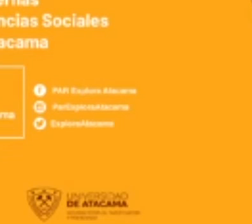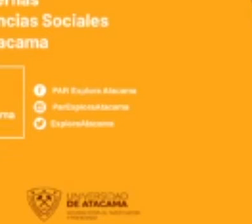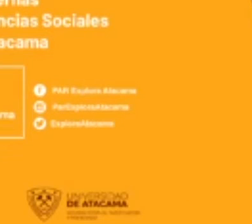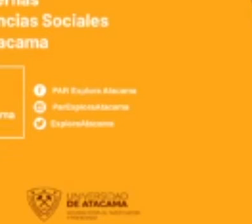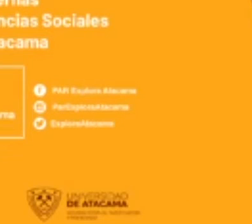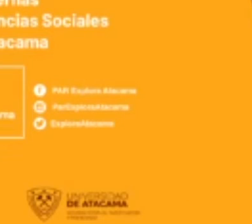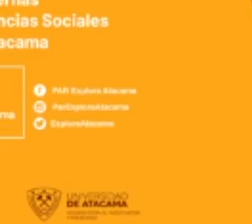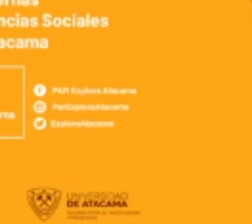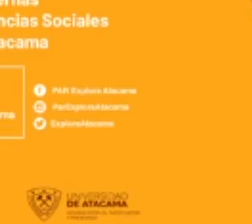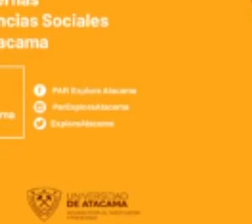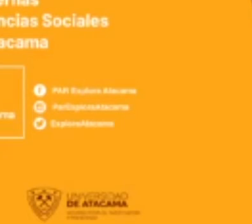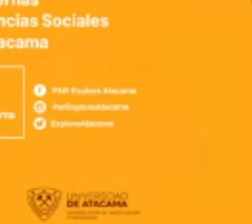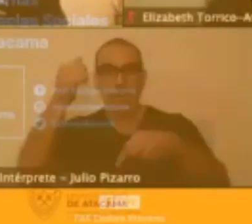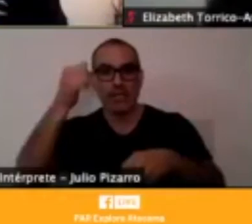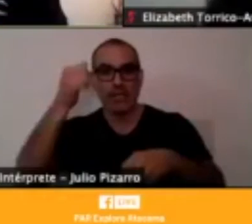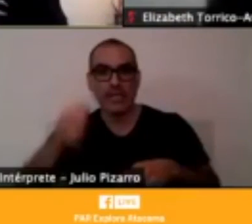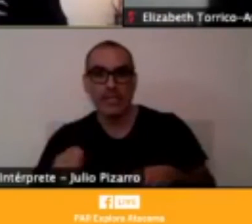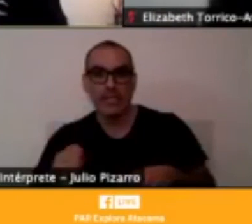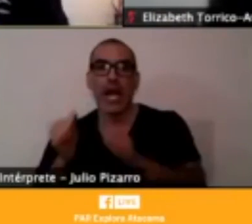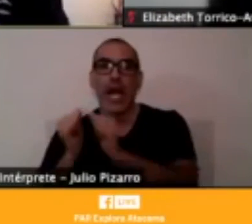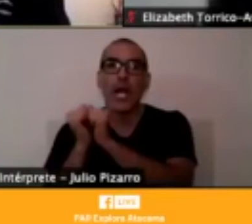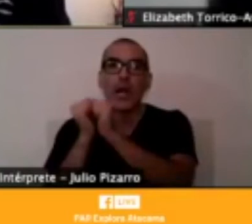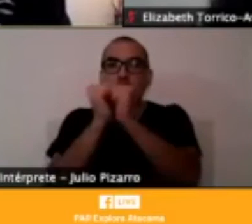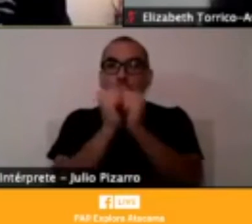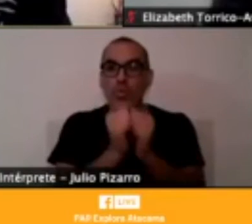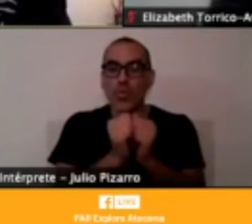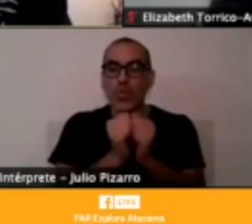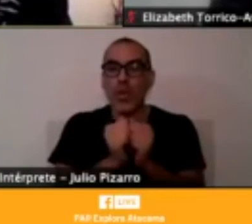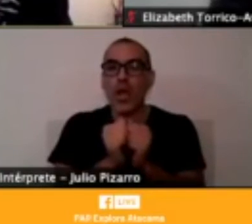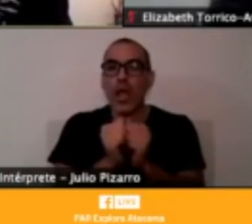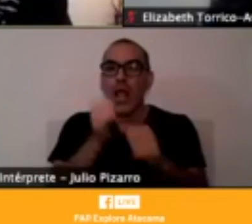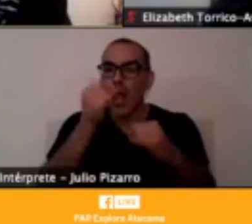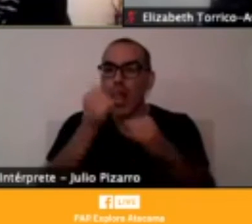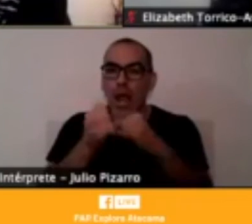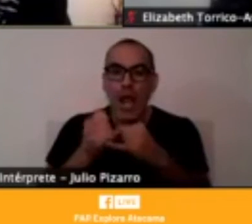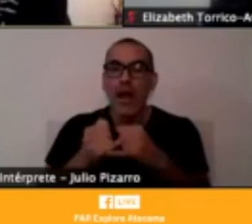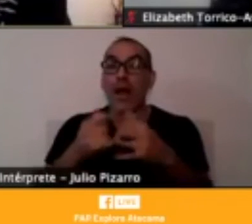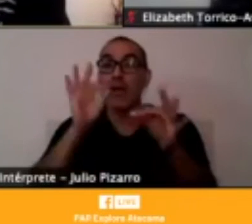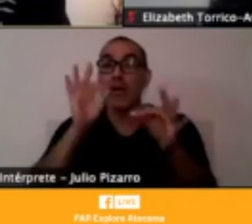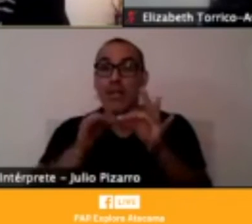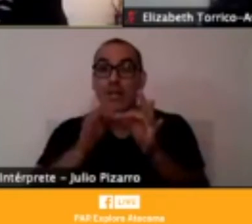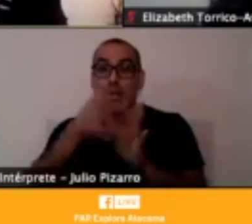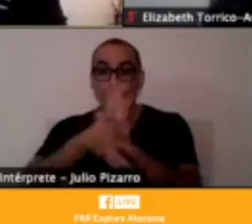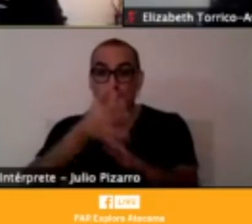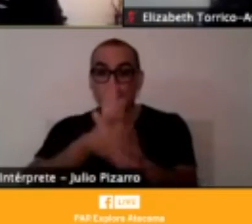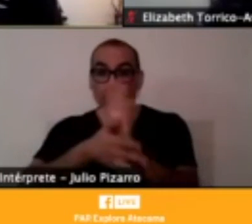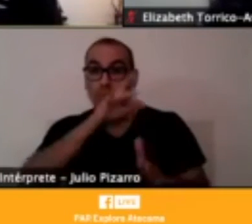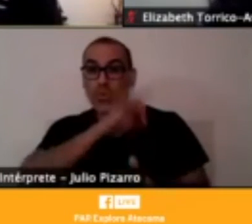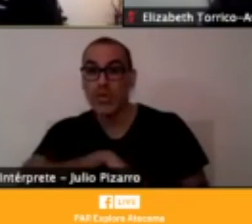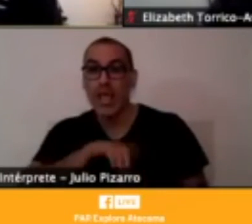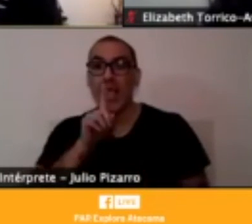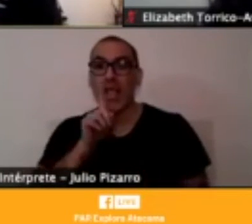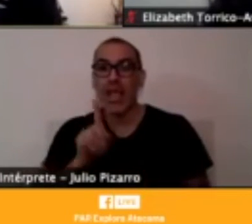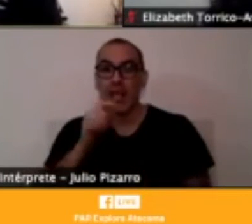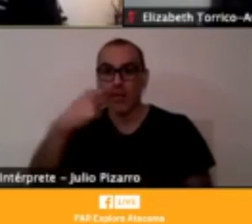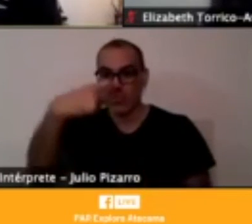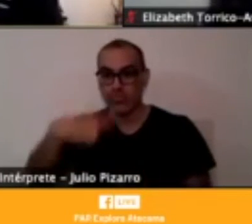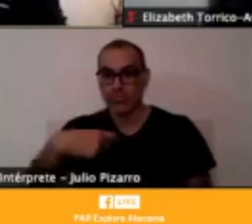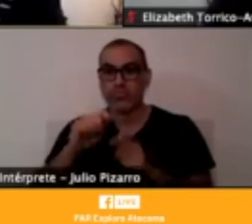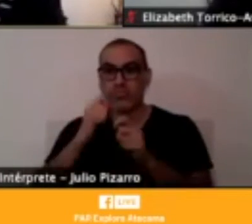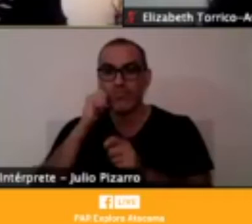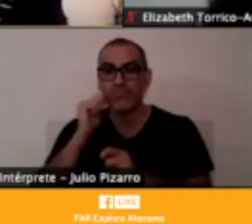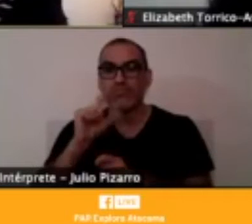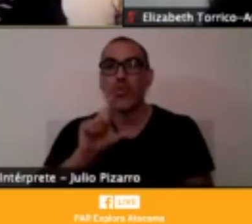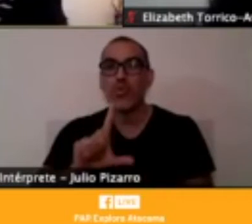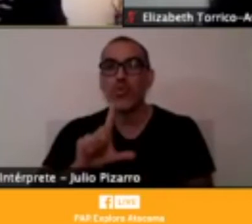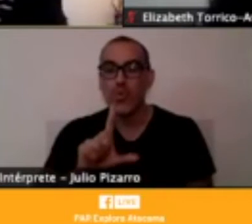compañía también de un amigo interno entre diseñas, en lengua chilena. Él es Julio Pizarro, quien nos acompaña también el día